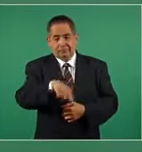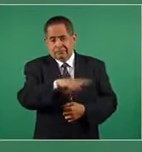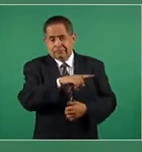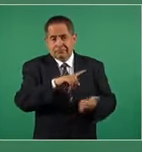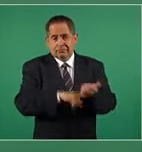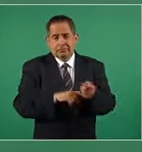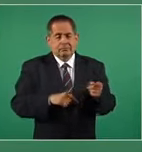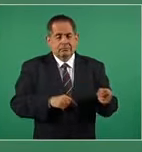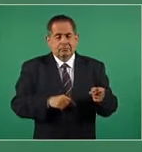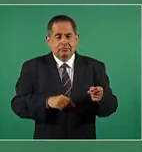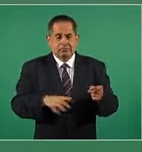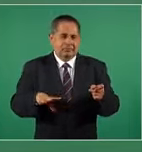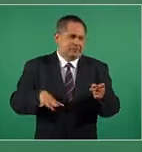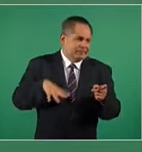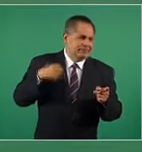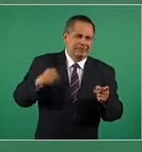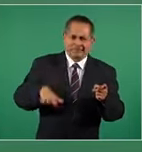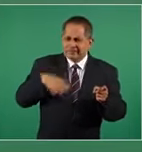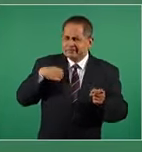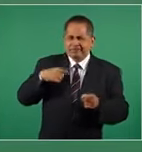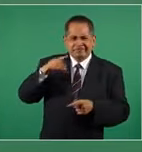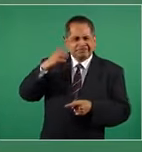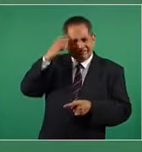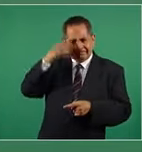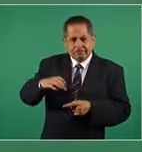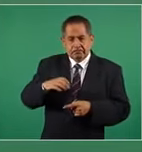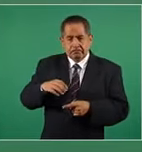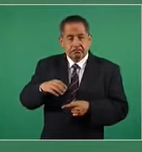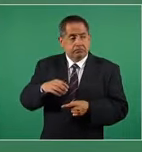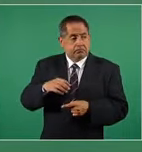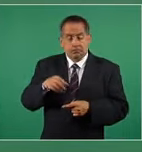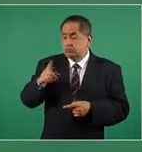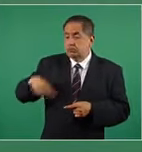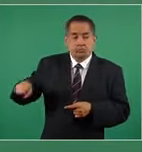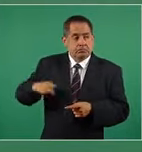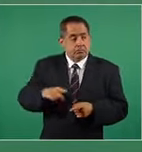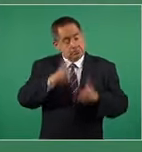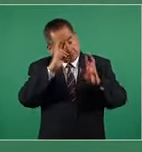cometían atrocidades y no perdían su respetabilidad. O